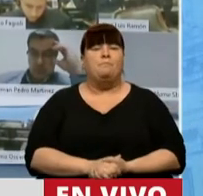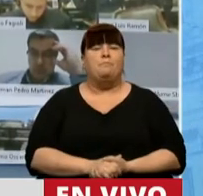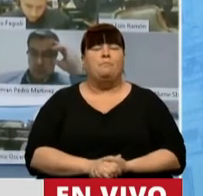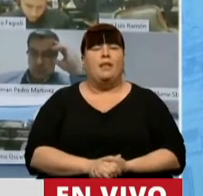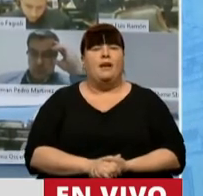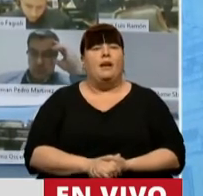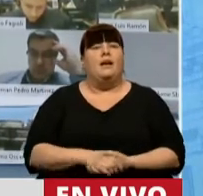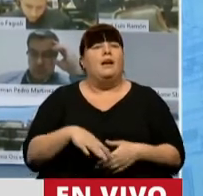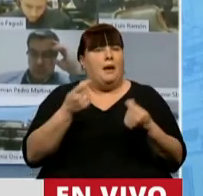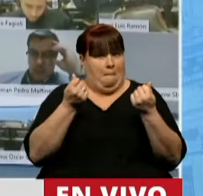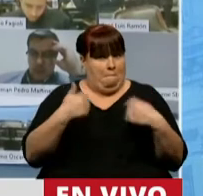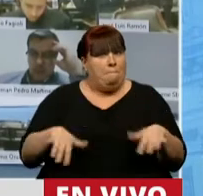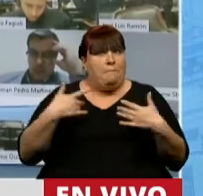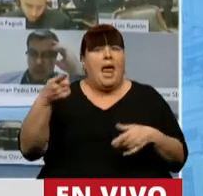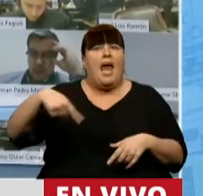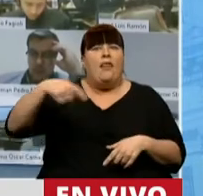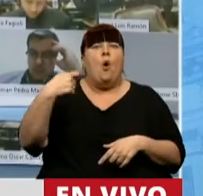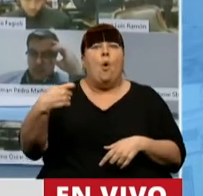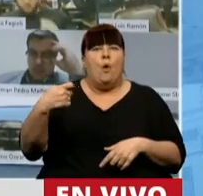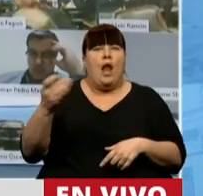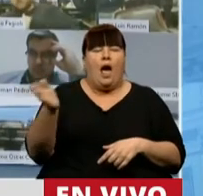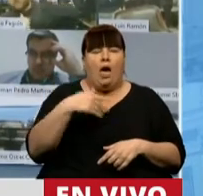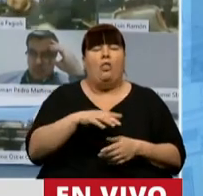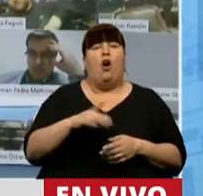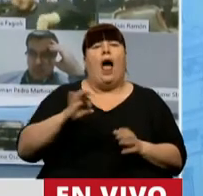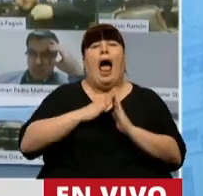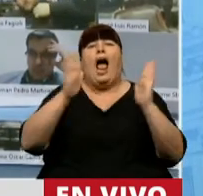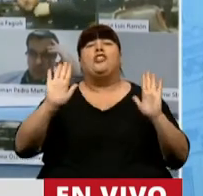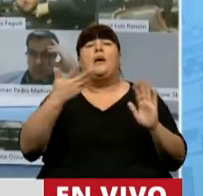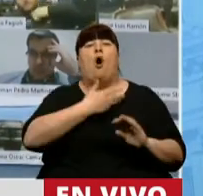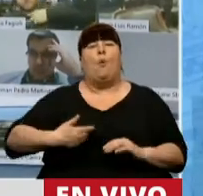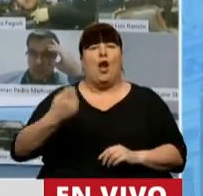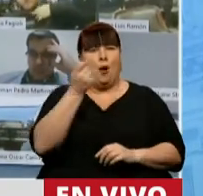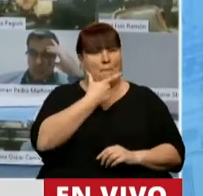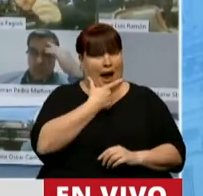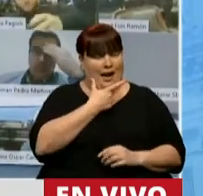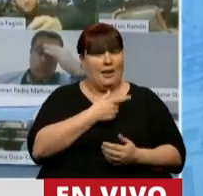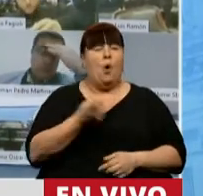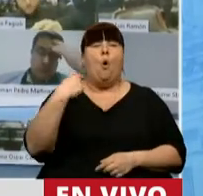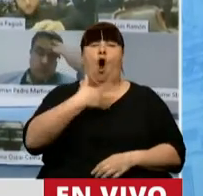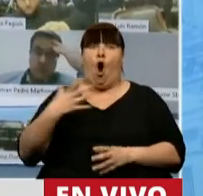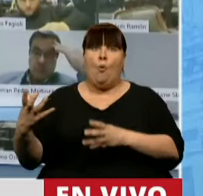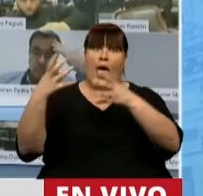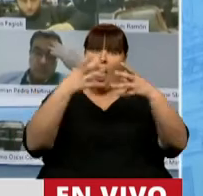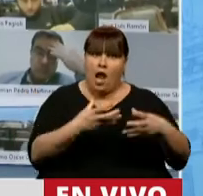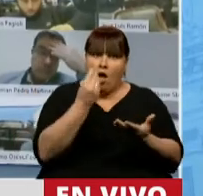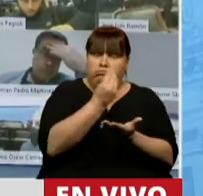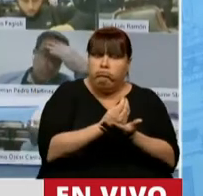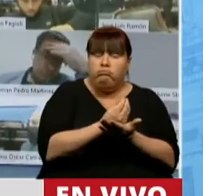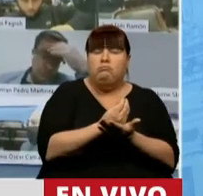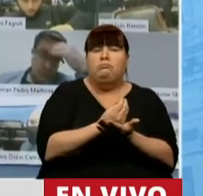una pérdida muy fuerte del poder adquisitivo de los jubilados y jubiladas en los años del gobierno de Macri, y cuando llega este gobierno plantea